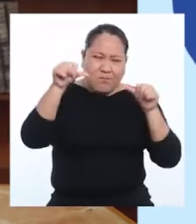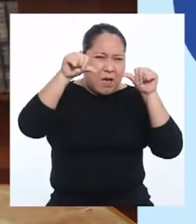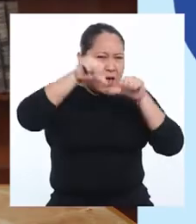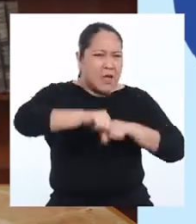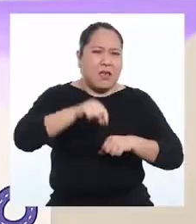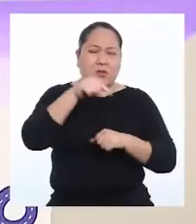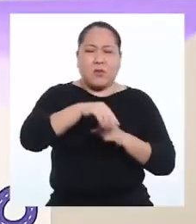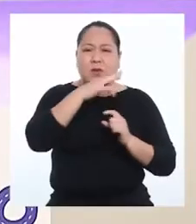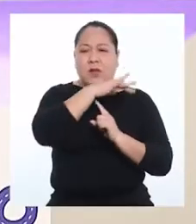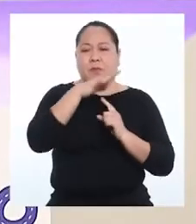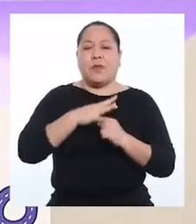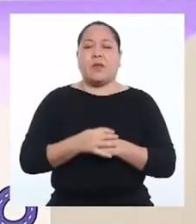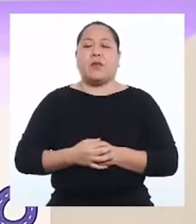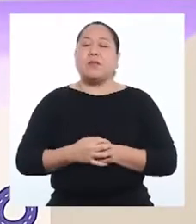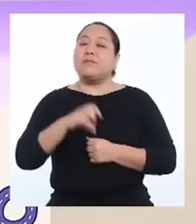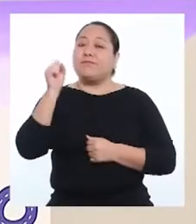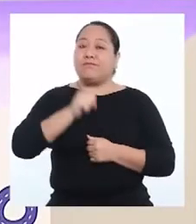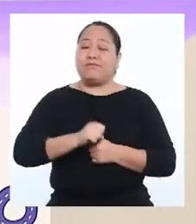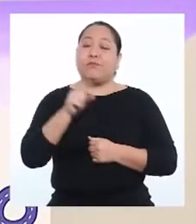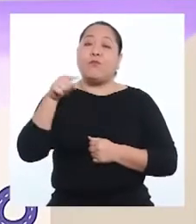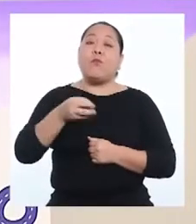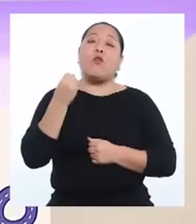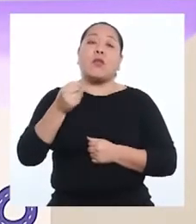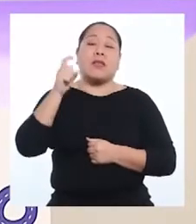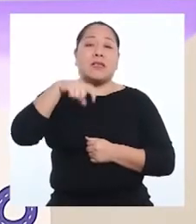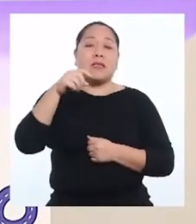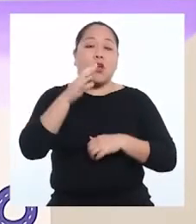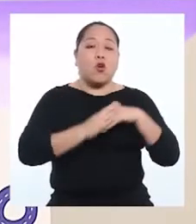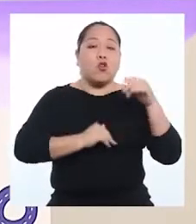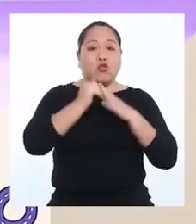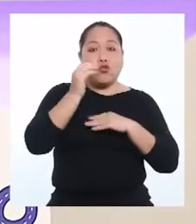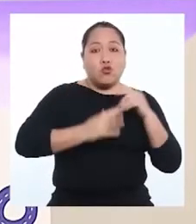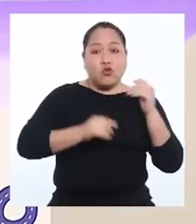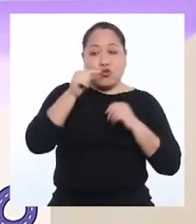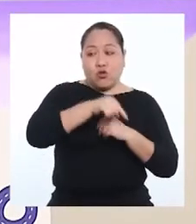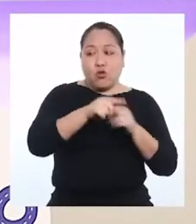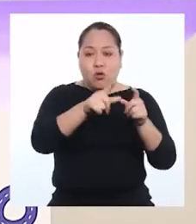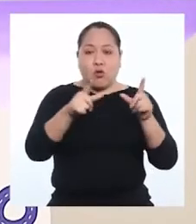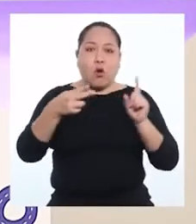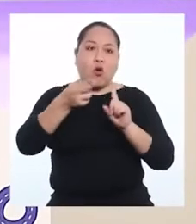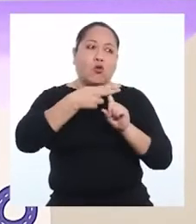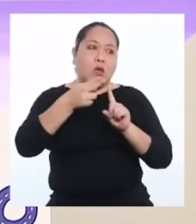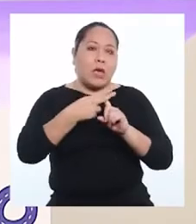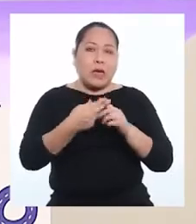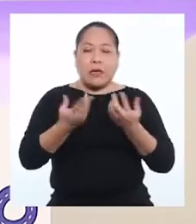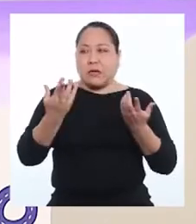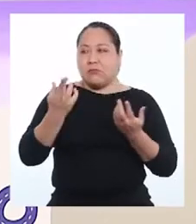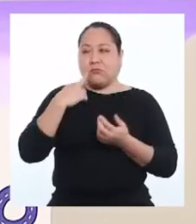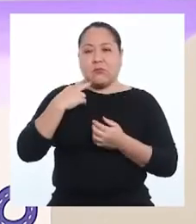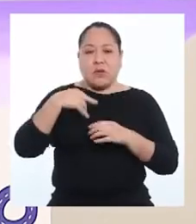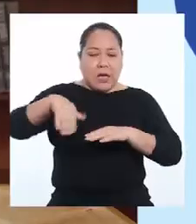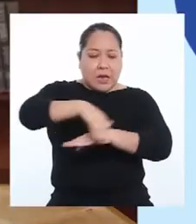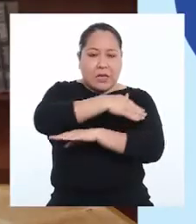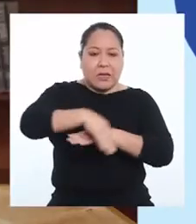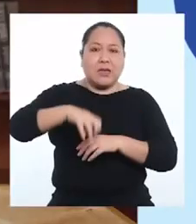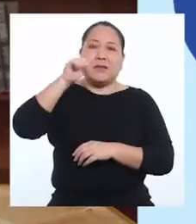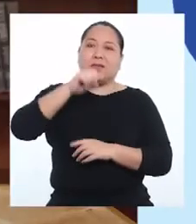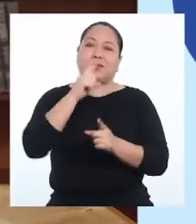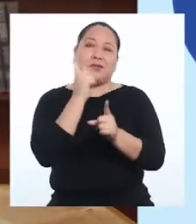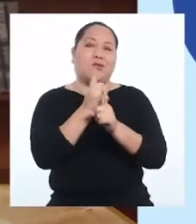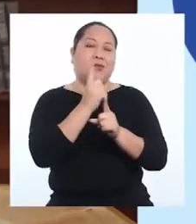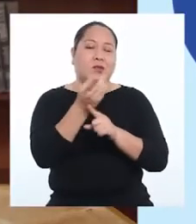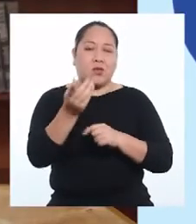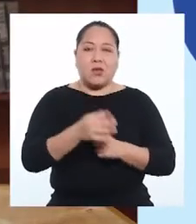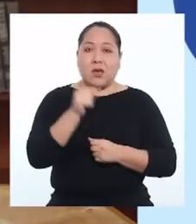ambiente. Claro, porque demanda la construcción de infraestructura, hoteles, negocios, carreteras. Así